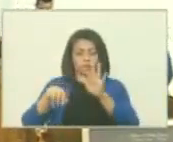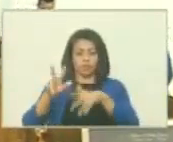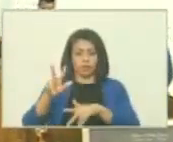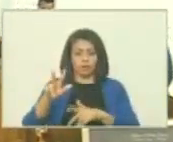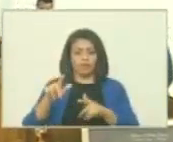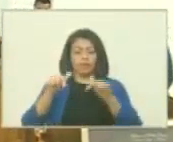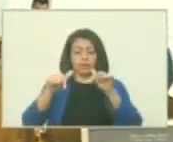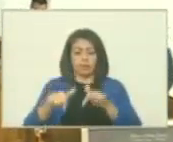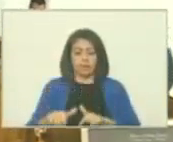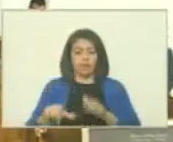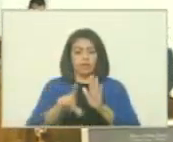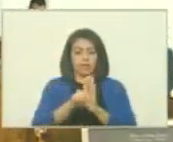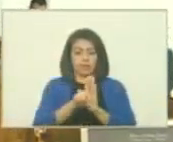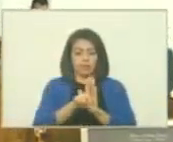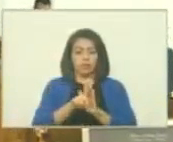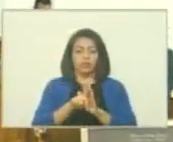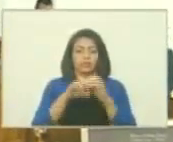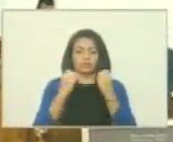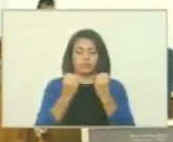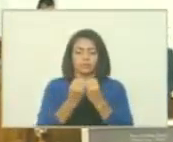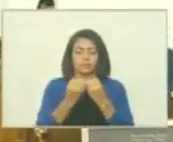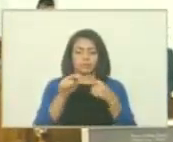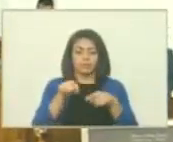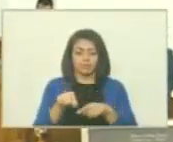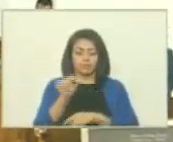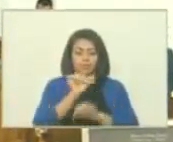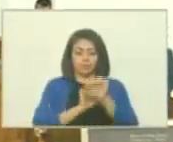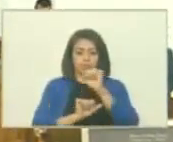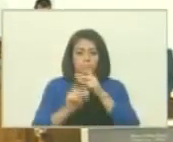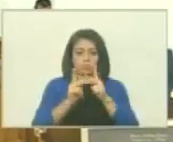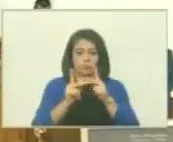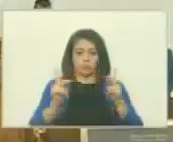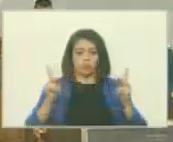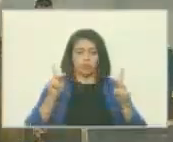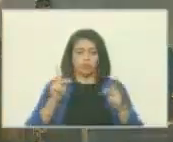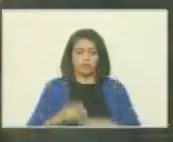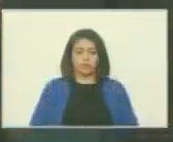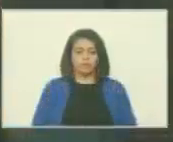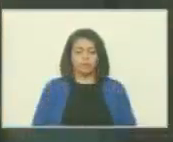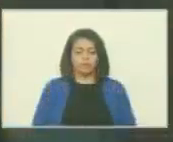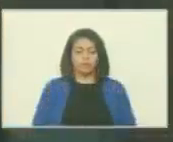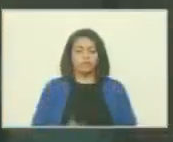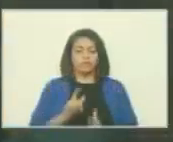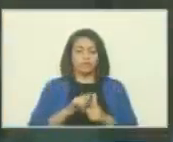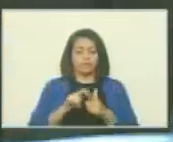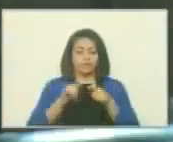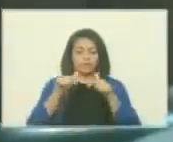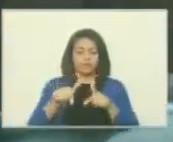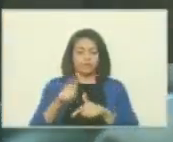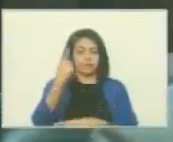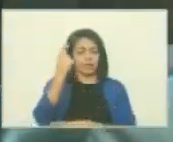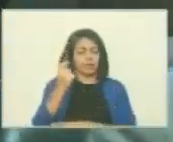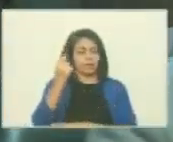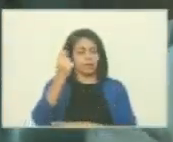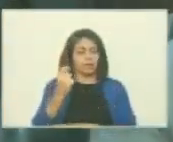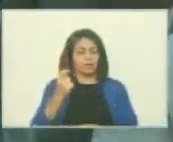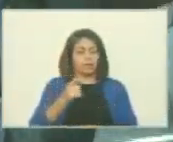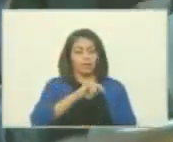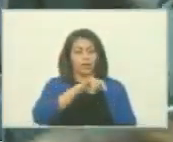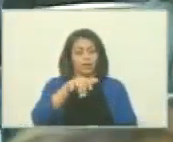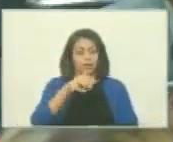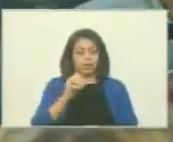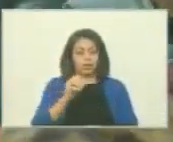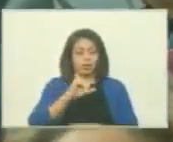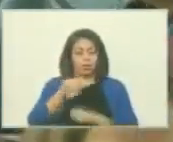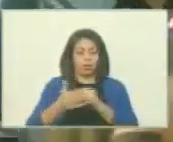y 13 de la Ley Orgánica de la Defensa Pública. Pues el diputado Jorge